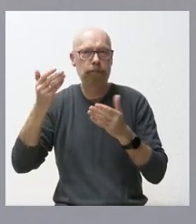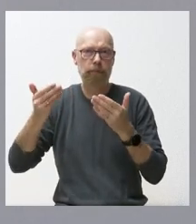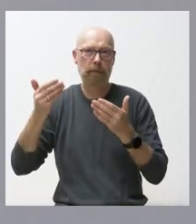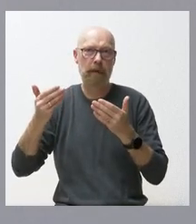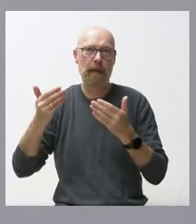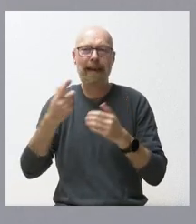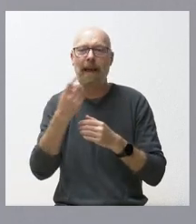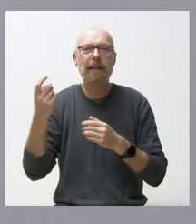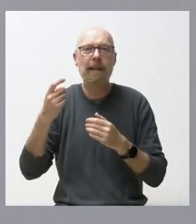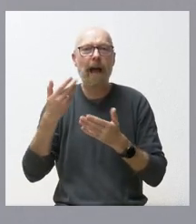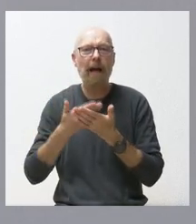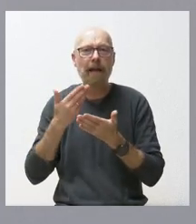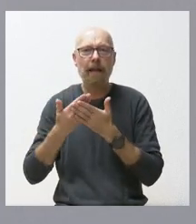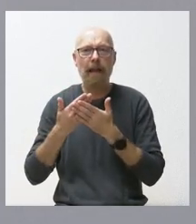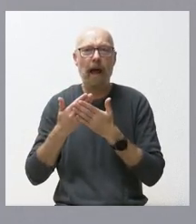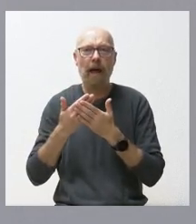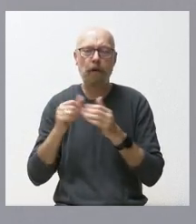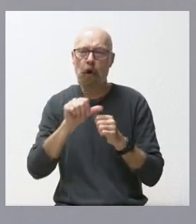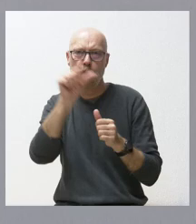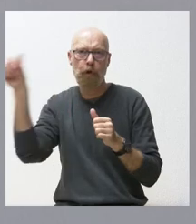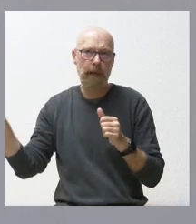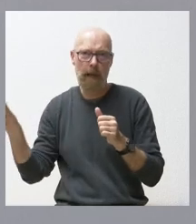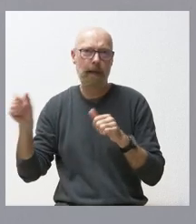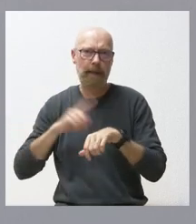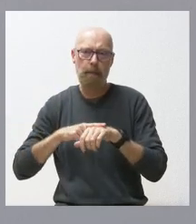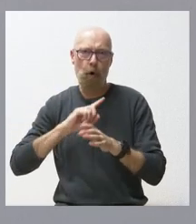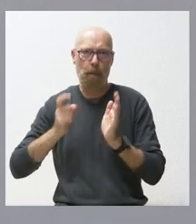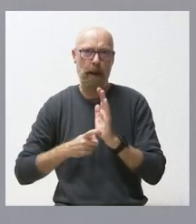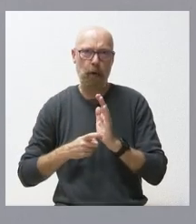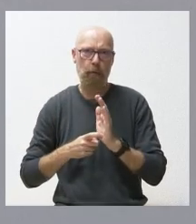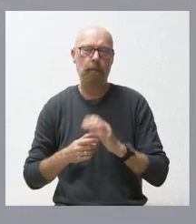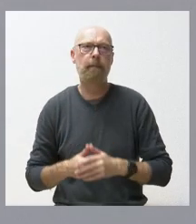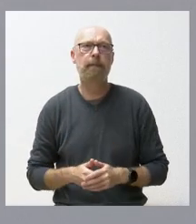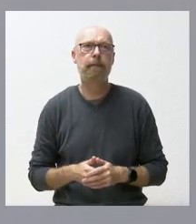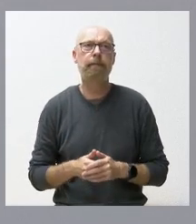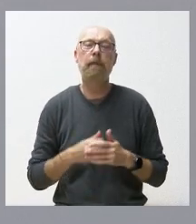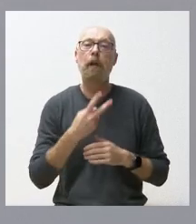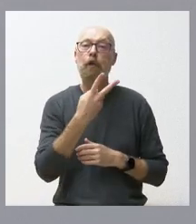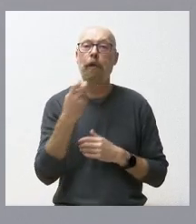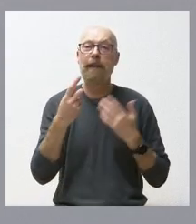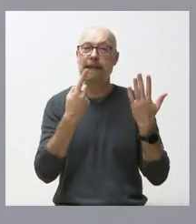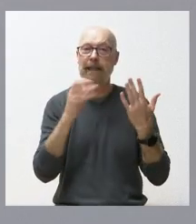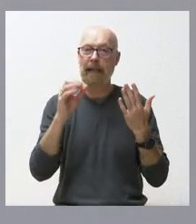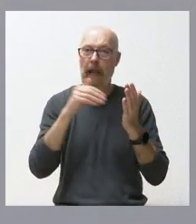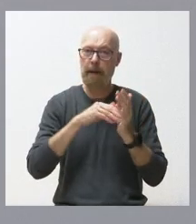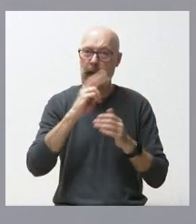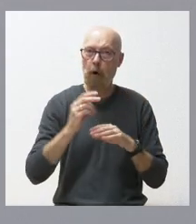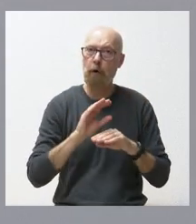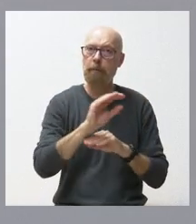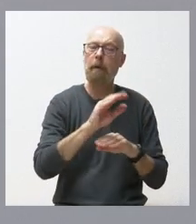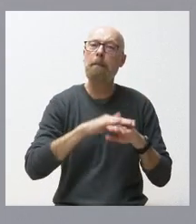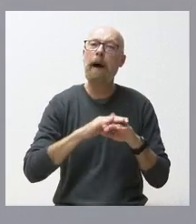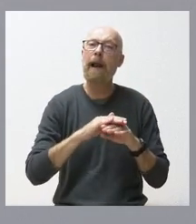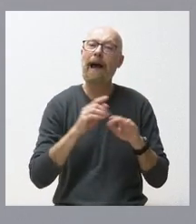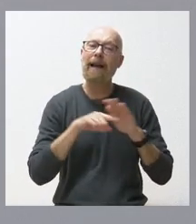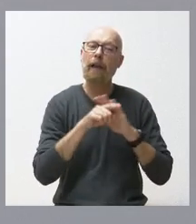de garantizar disponibilidad permanente todo el tiempo. 260.000 euros para desplegar la gestión